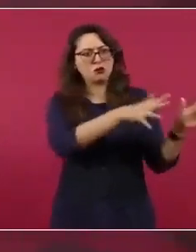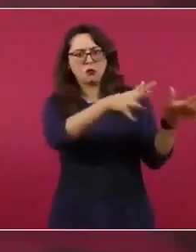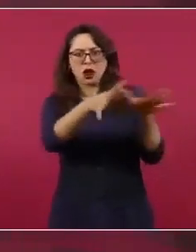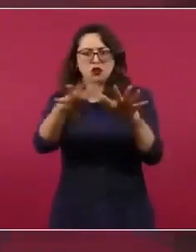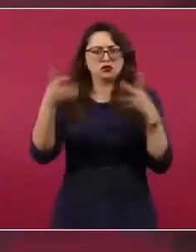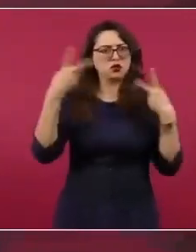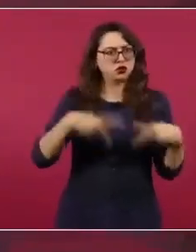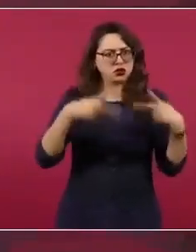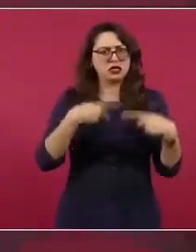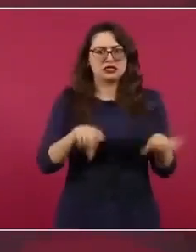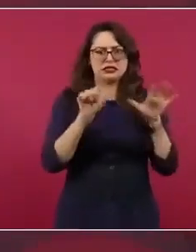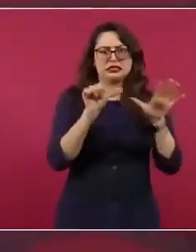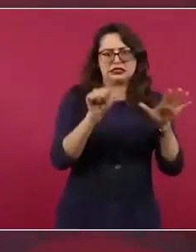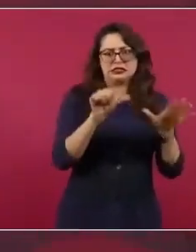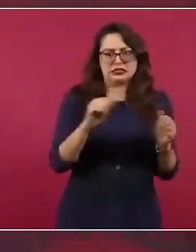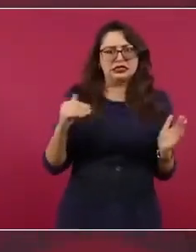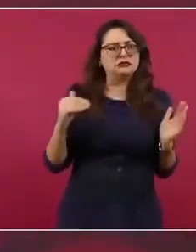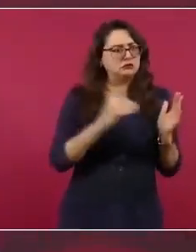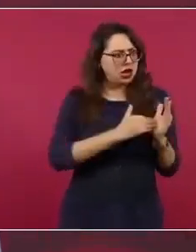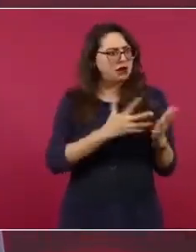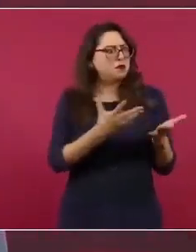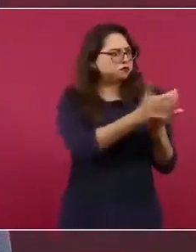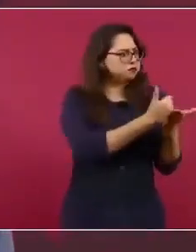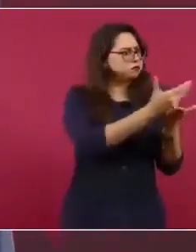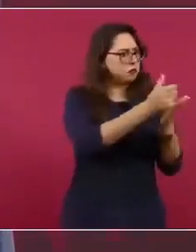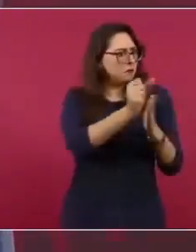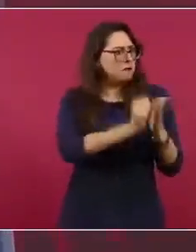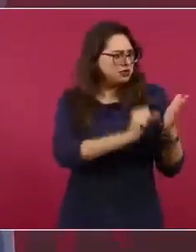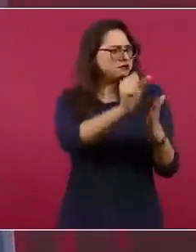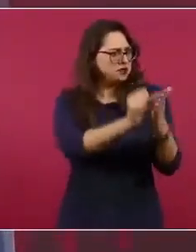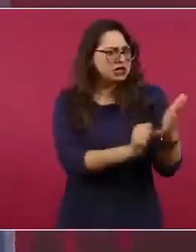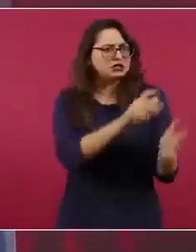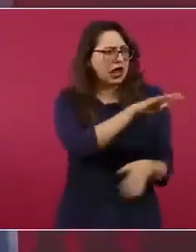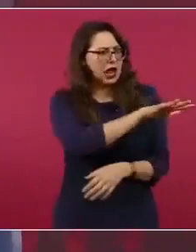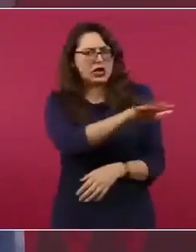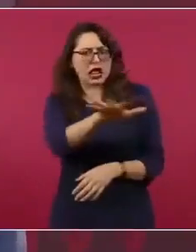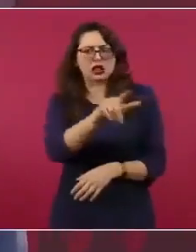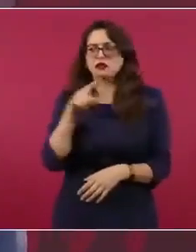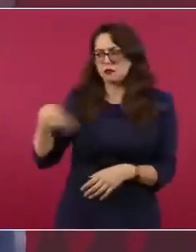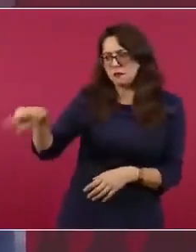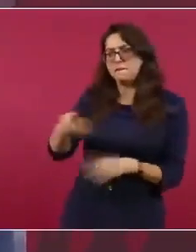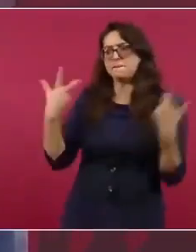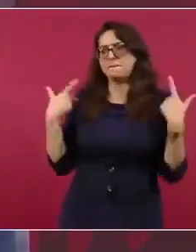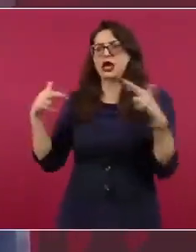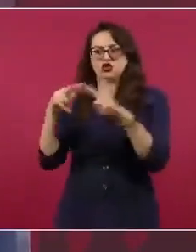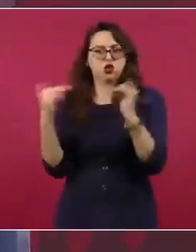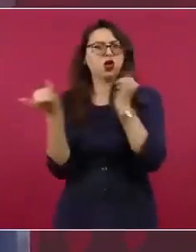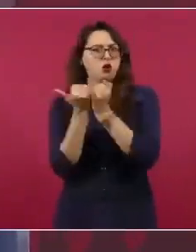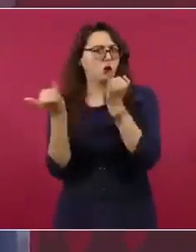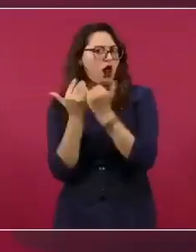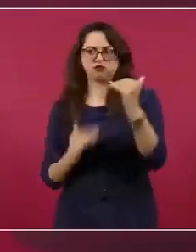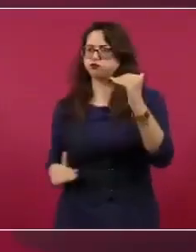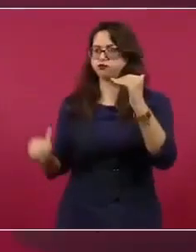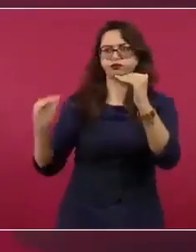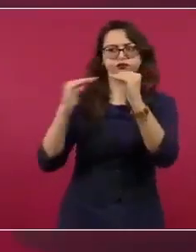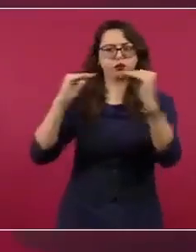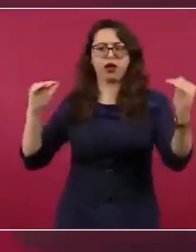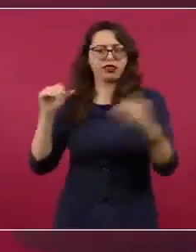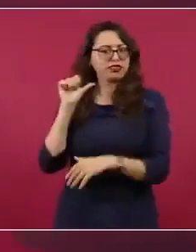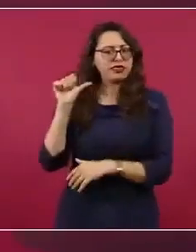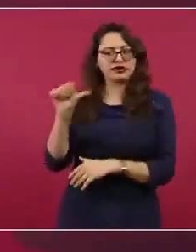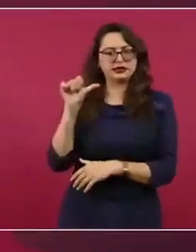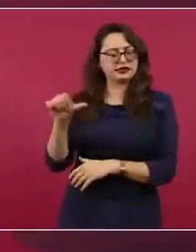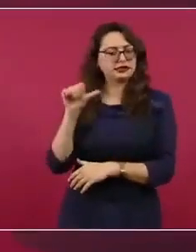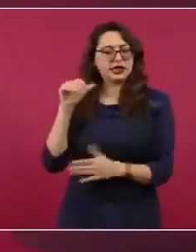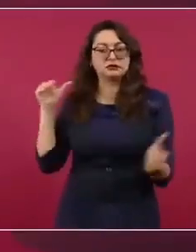Esto va a significar un incremento considerable porque había